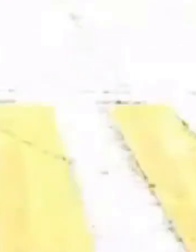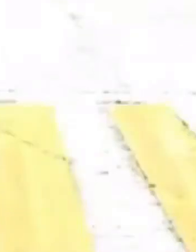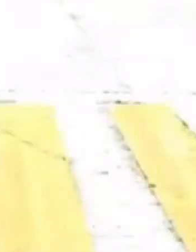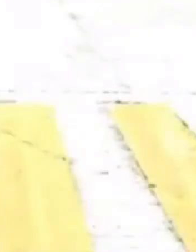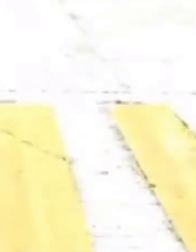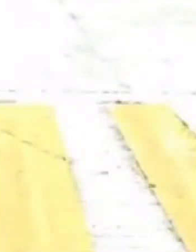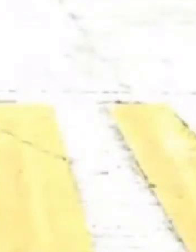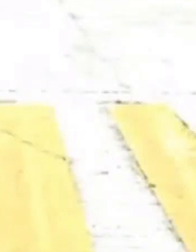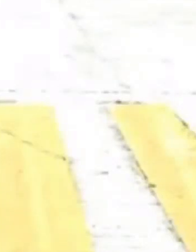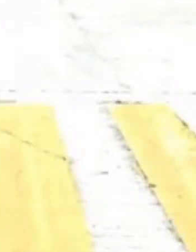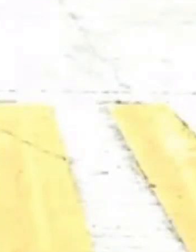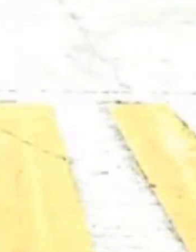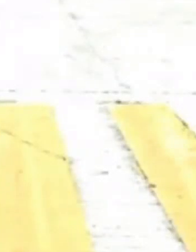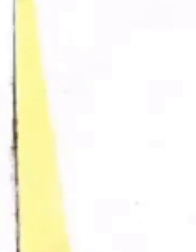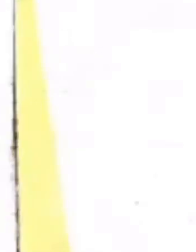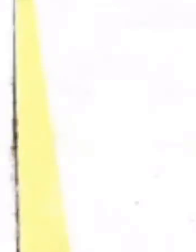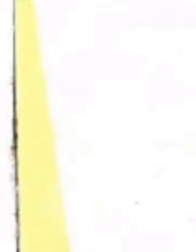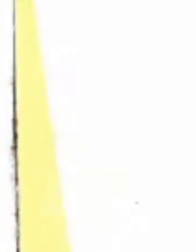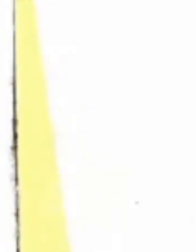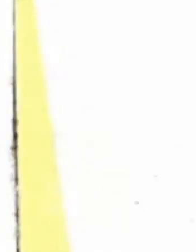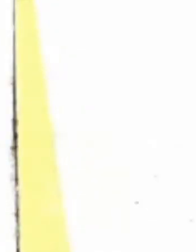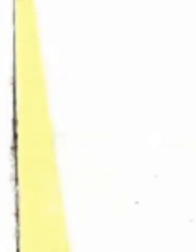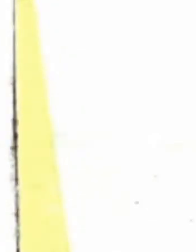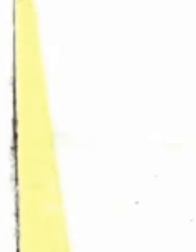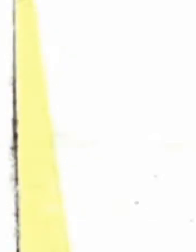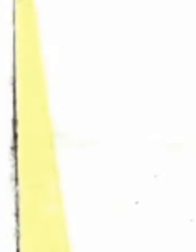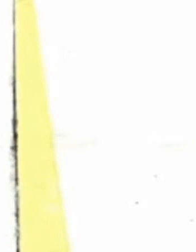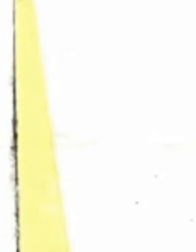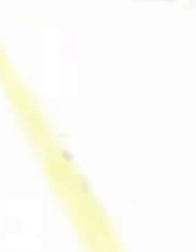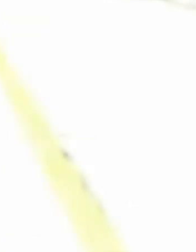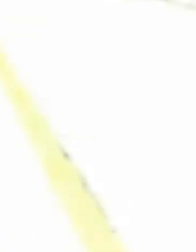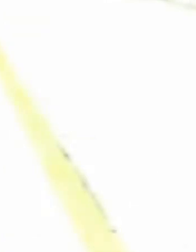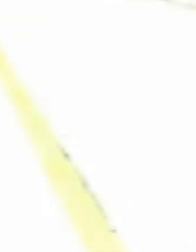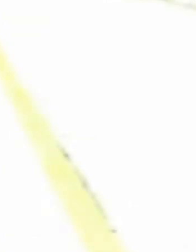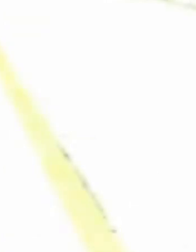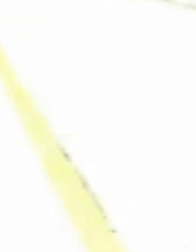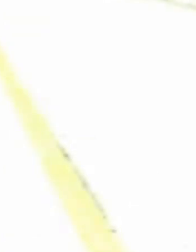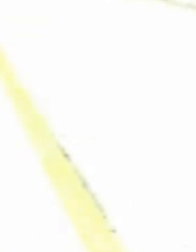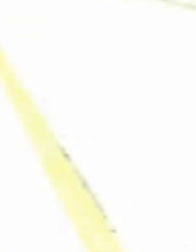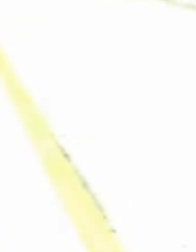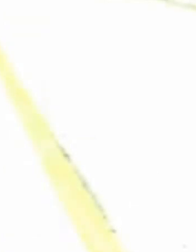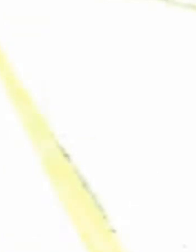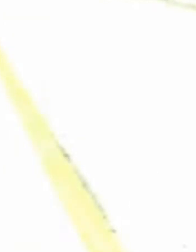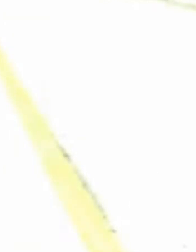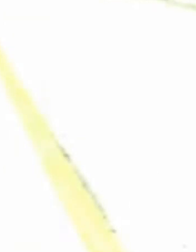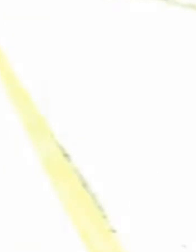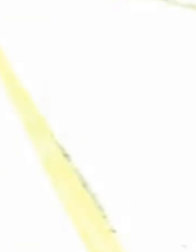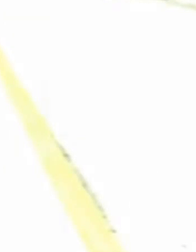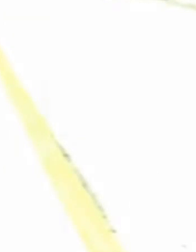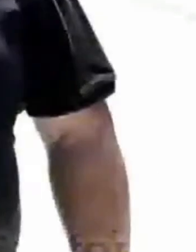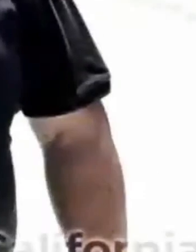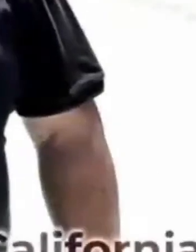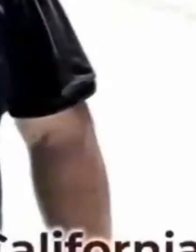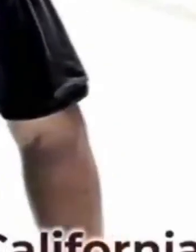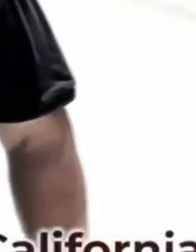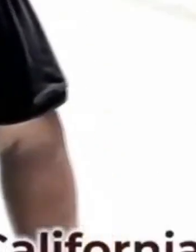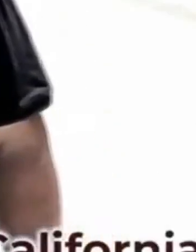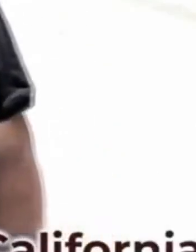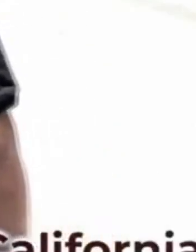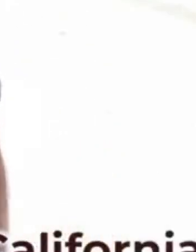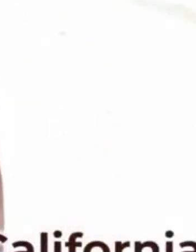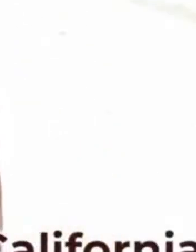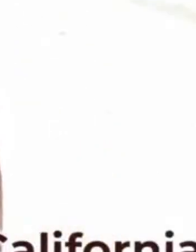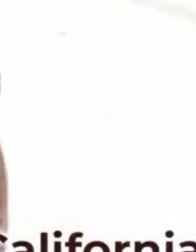y el después Con el bacheo y arreglo de calles y avenidas las colonias muestran un nuevo rostro Salimos